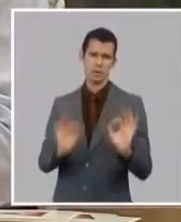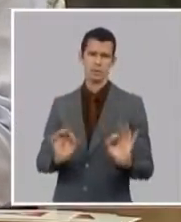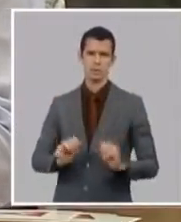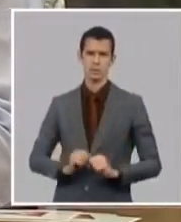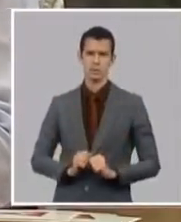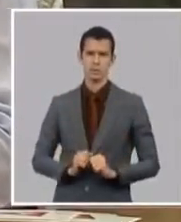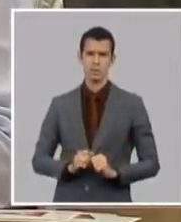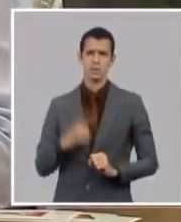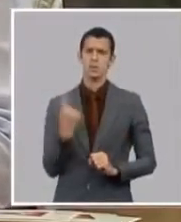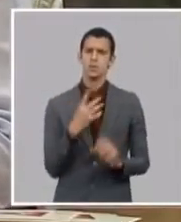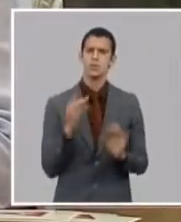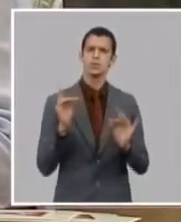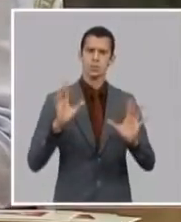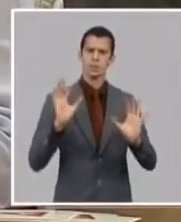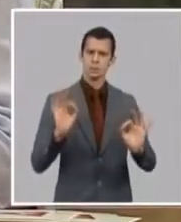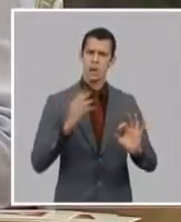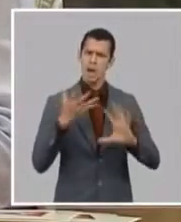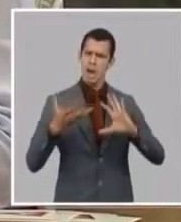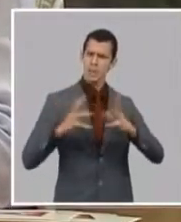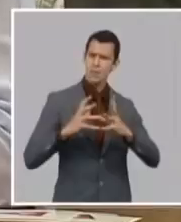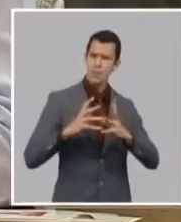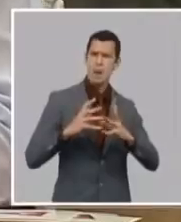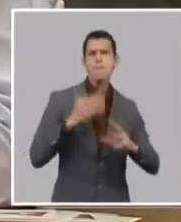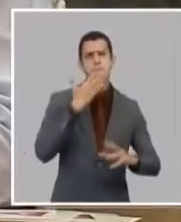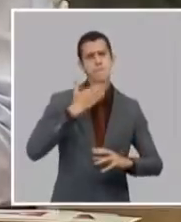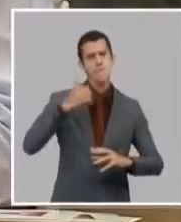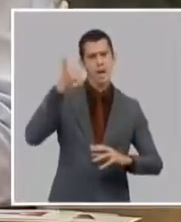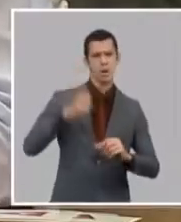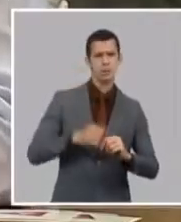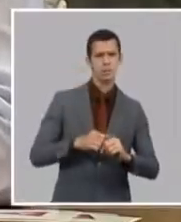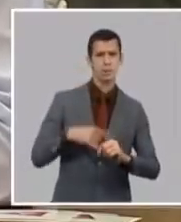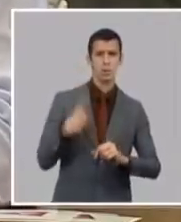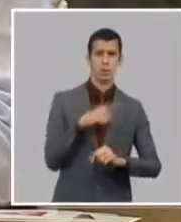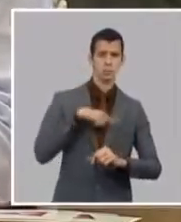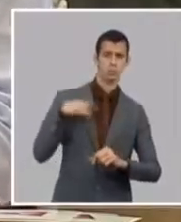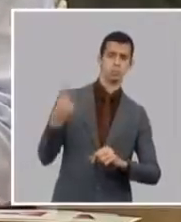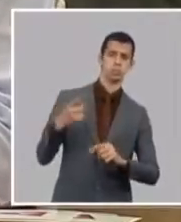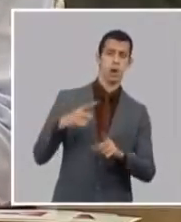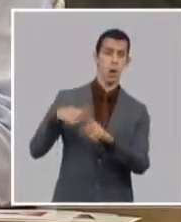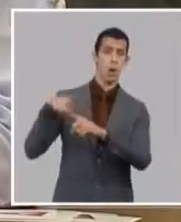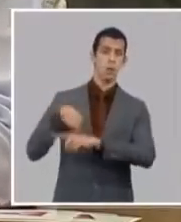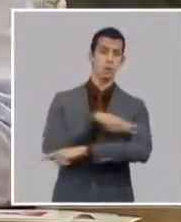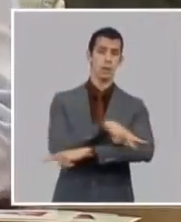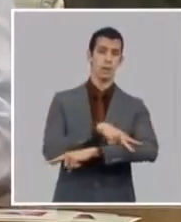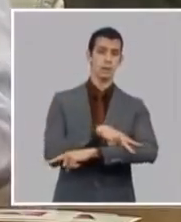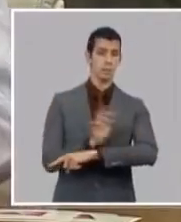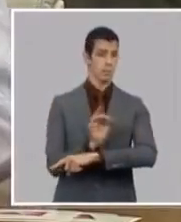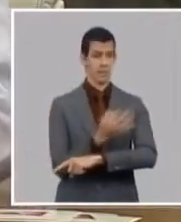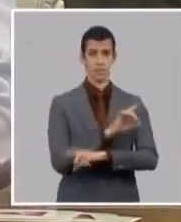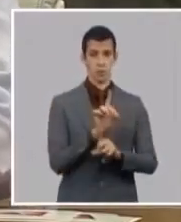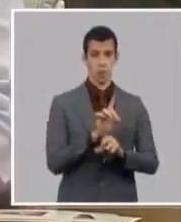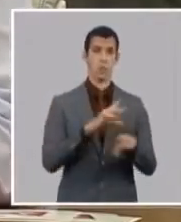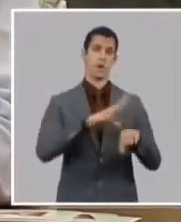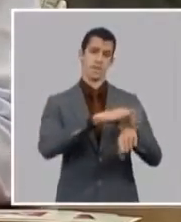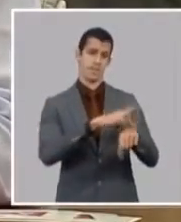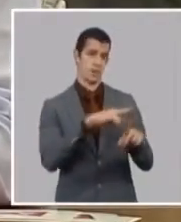nosotros tenemos mejores indicadores en el enfrentamiento a la COVID como lo presenté el otro día en tablas con datos internacionales